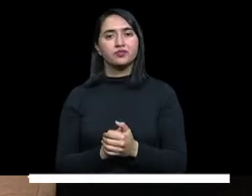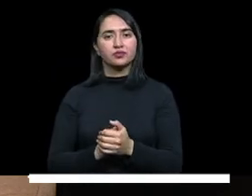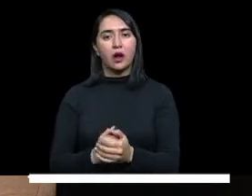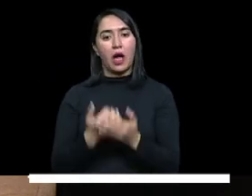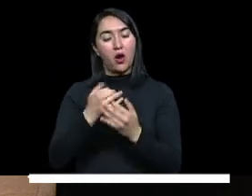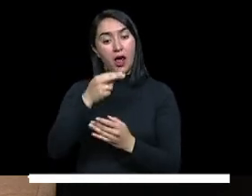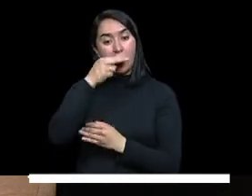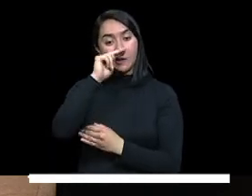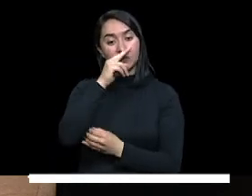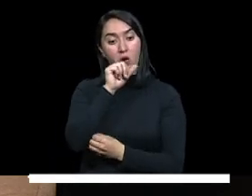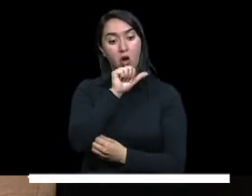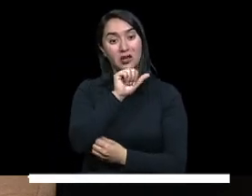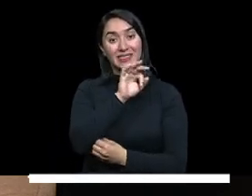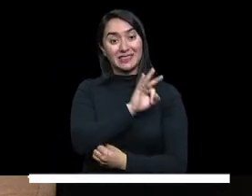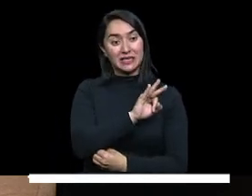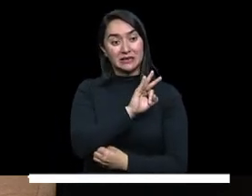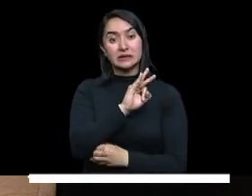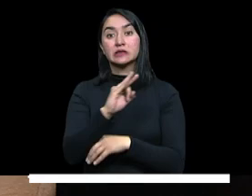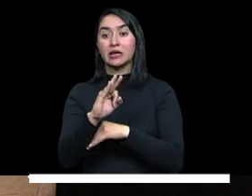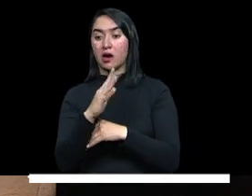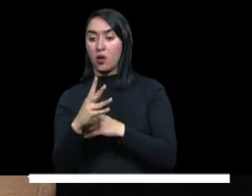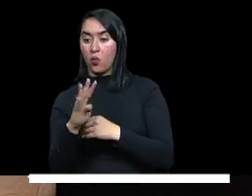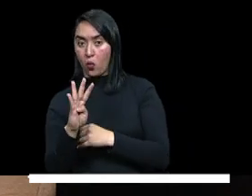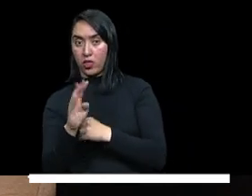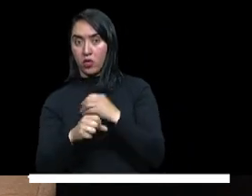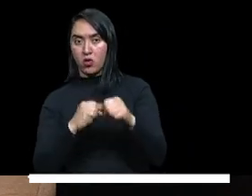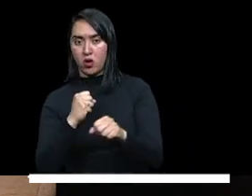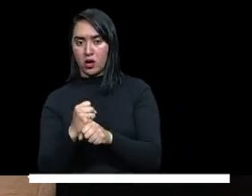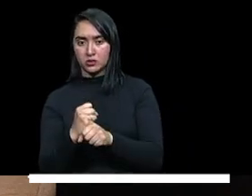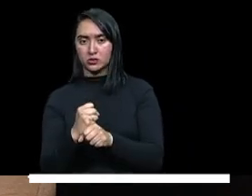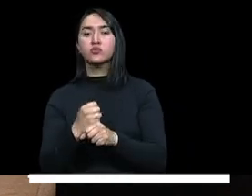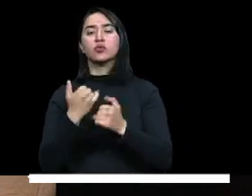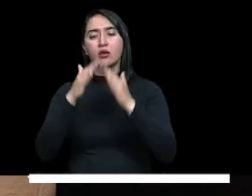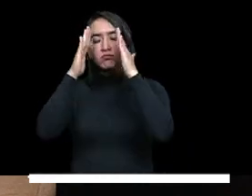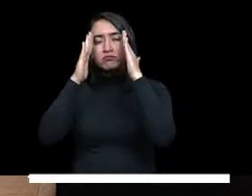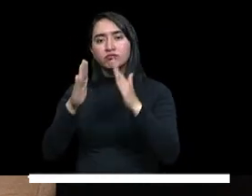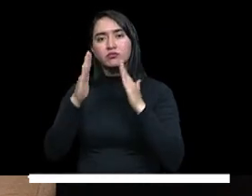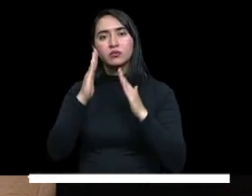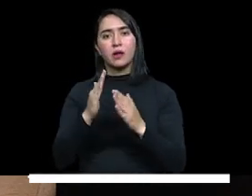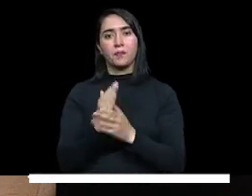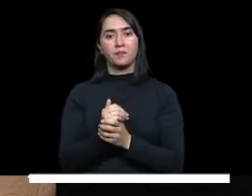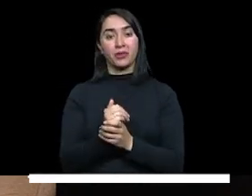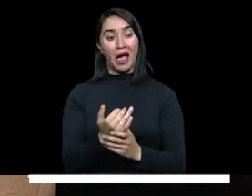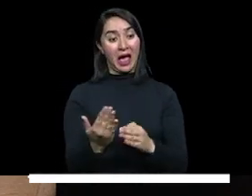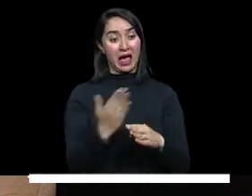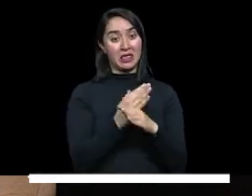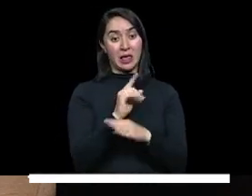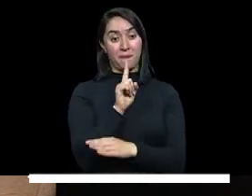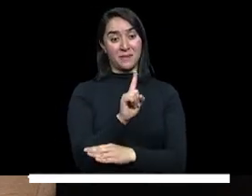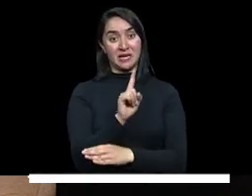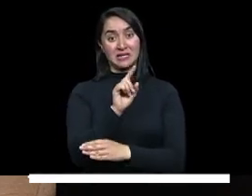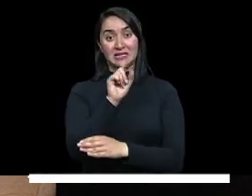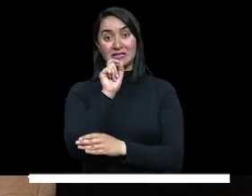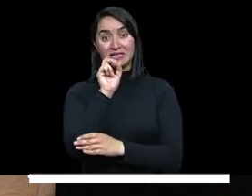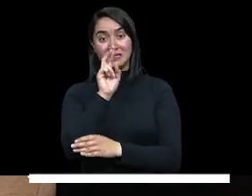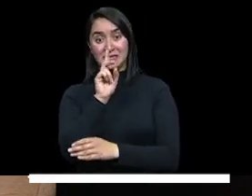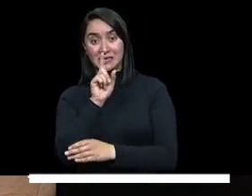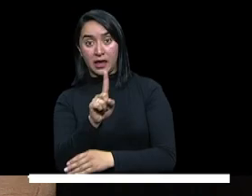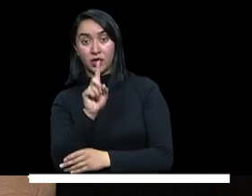y 4 años que están siendo atendidos, pasando de 1,176 a 3